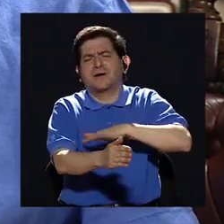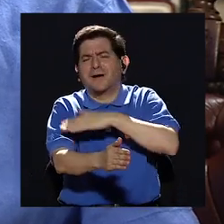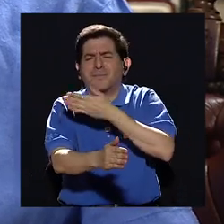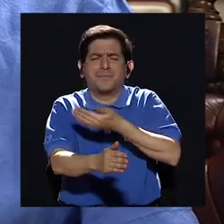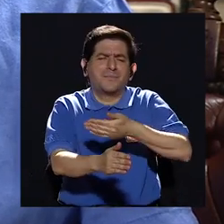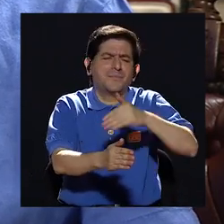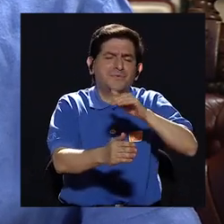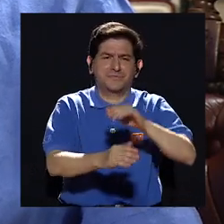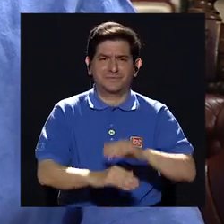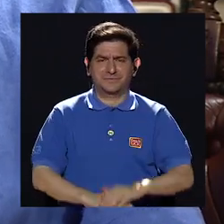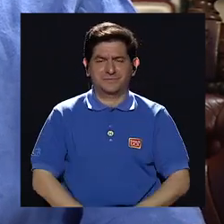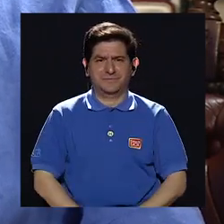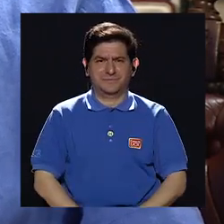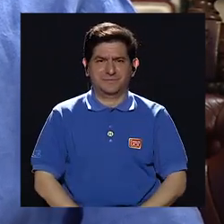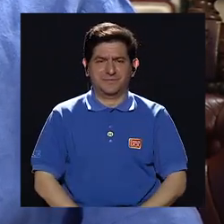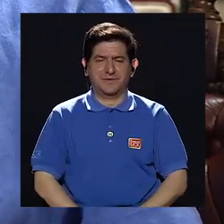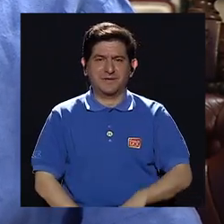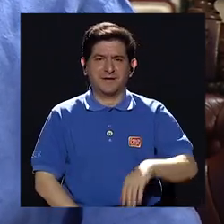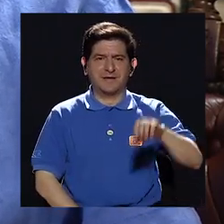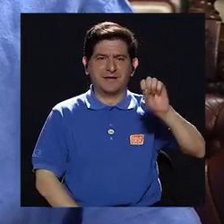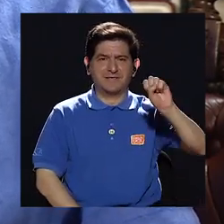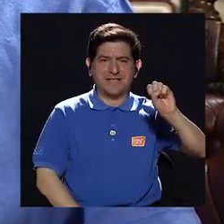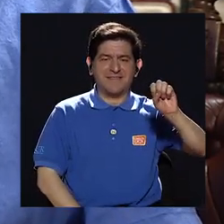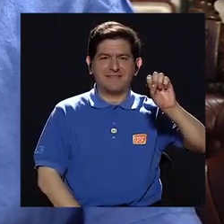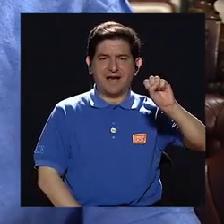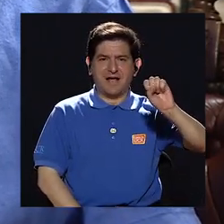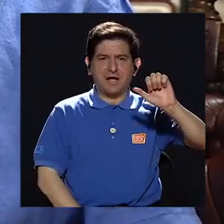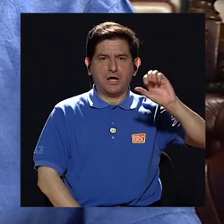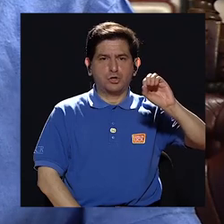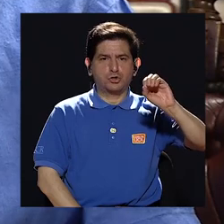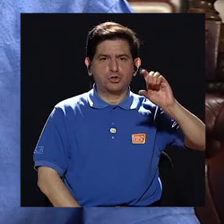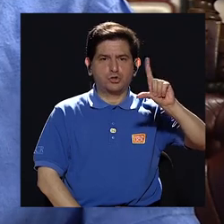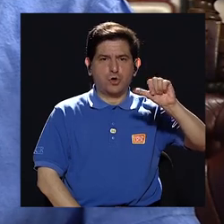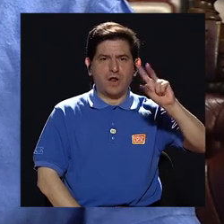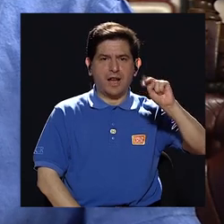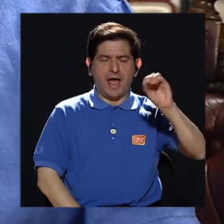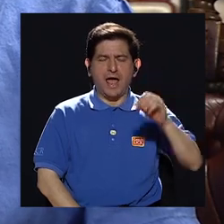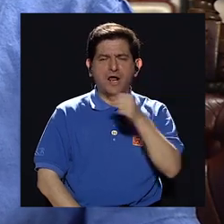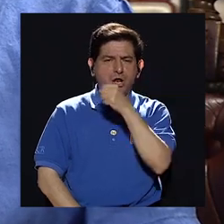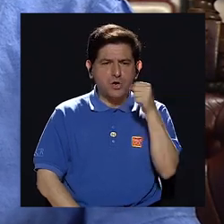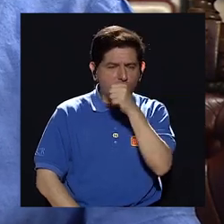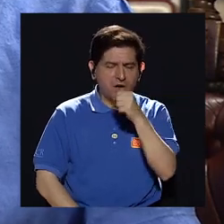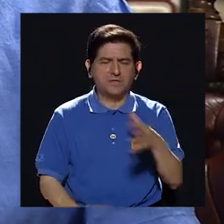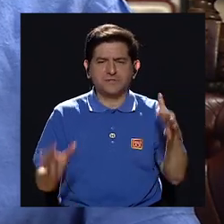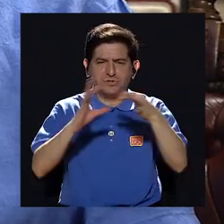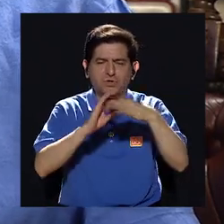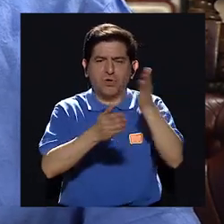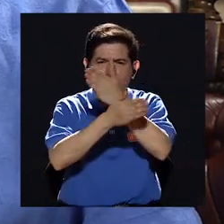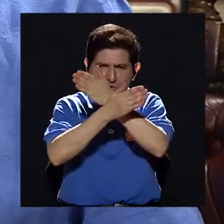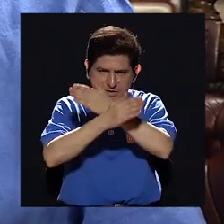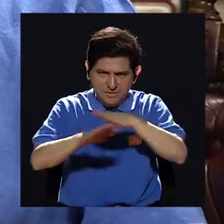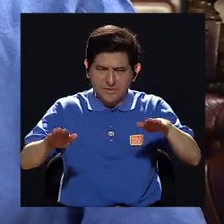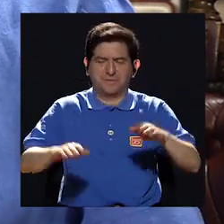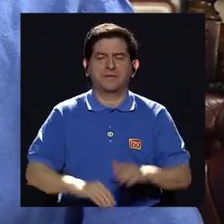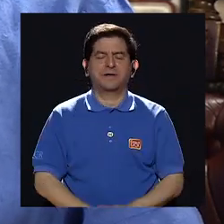de música. Sandra Solano interpretó muchas canciones, alusivas a la paz.